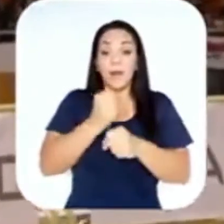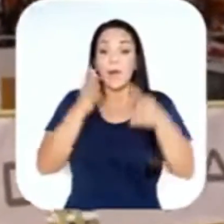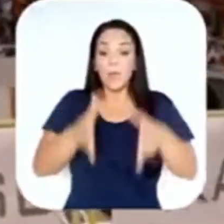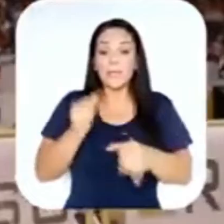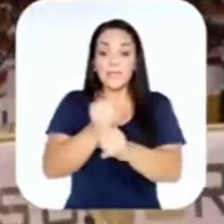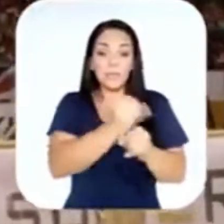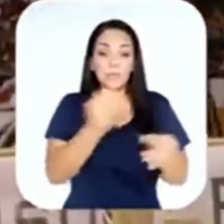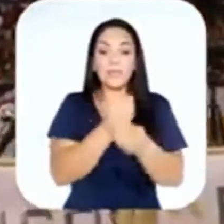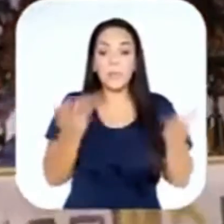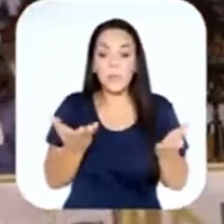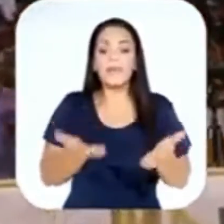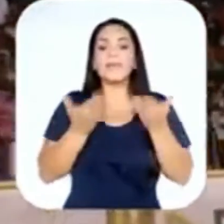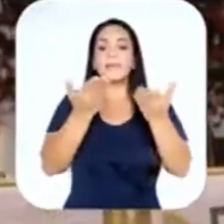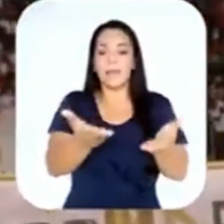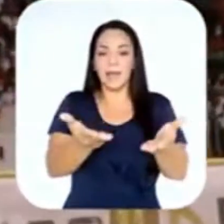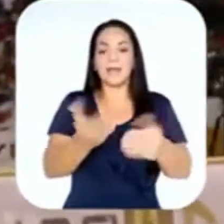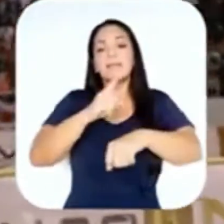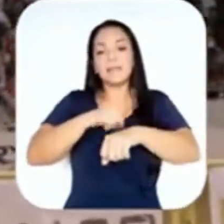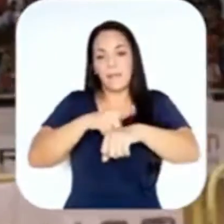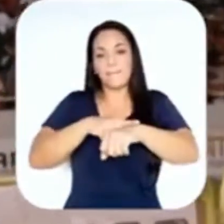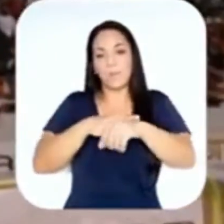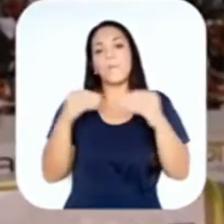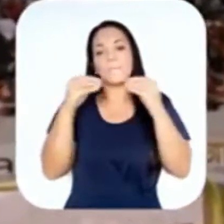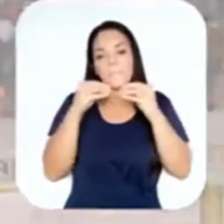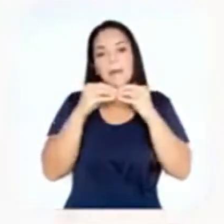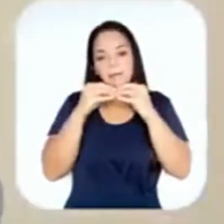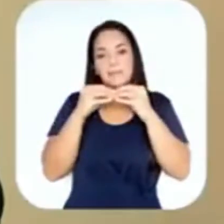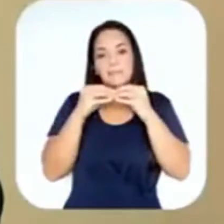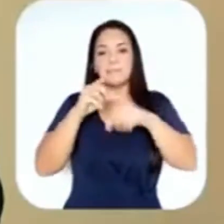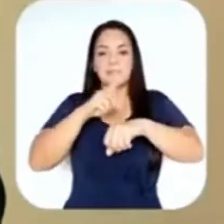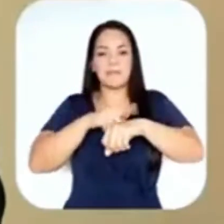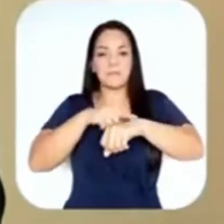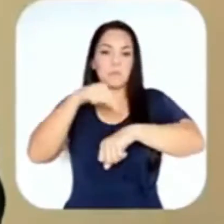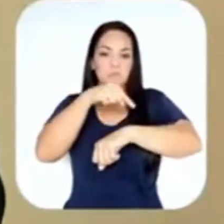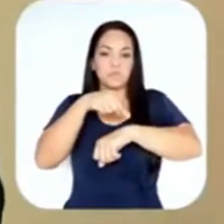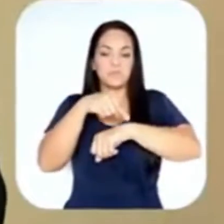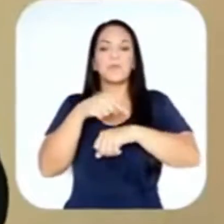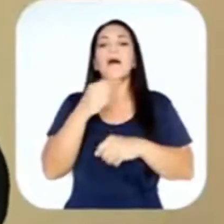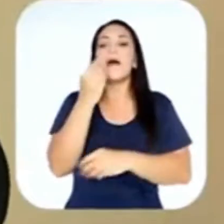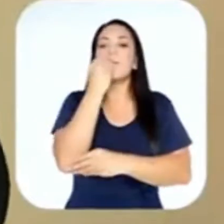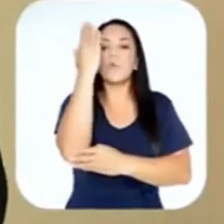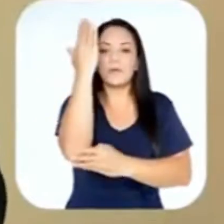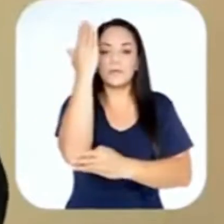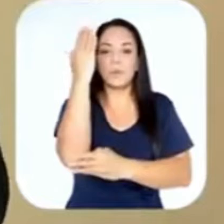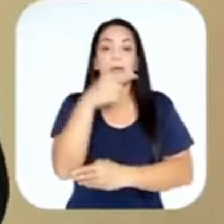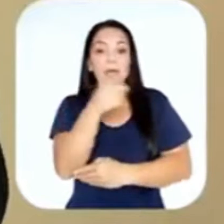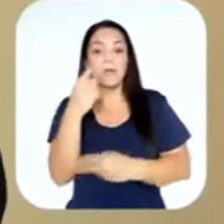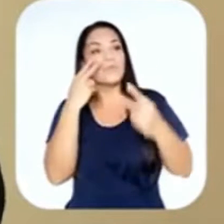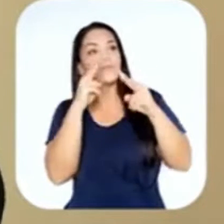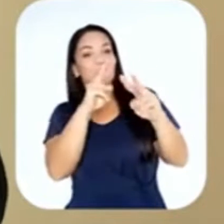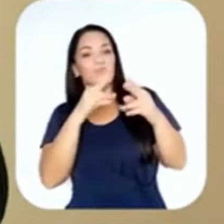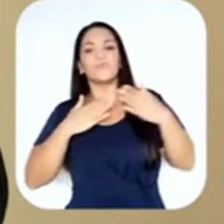a otorgar a los empleados del sector público una extensión en su hora de almuerzo para que puedan